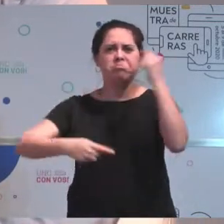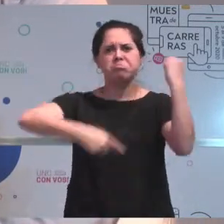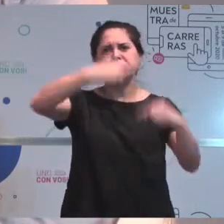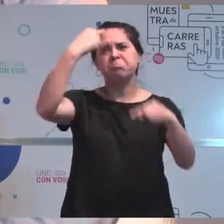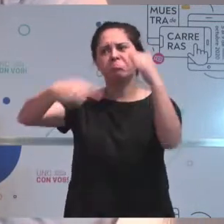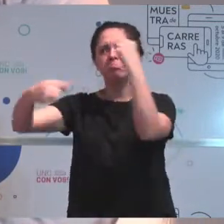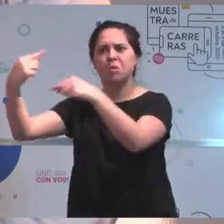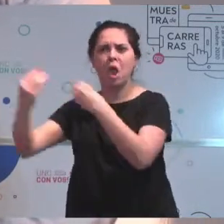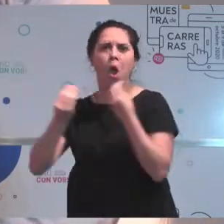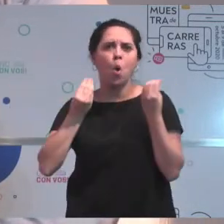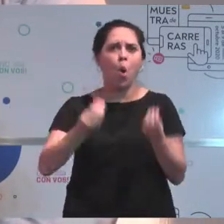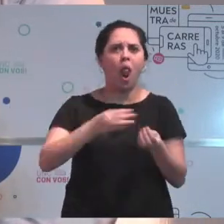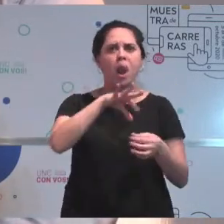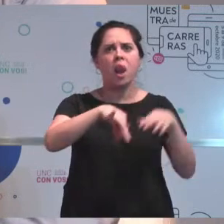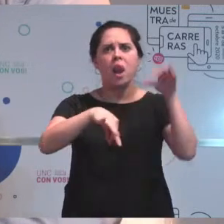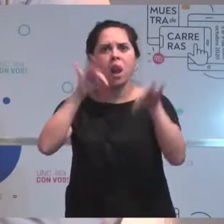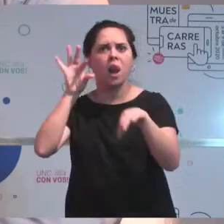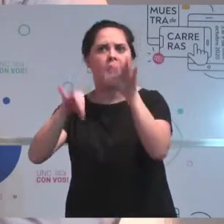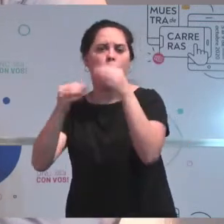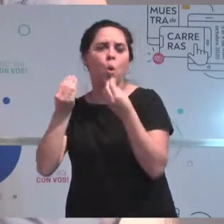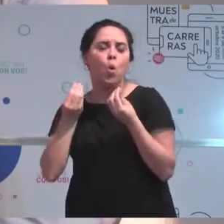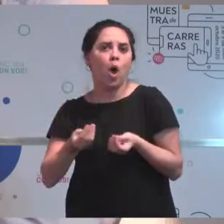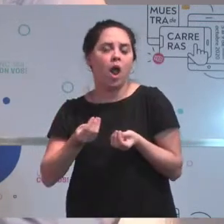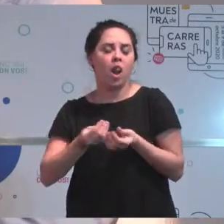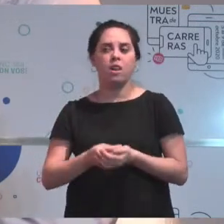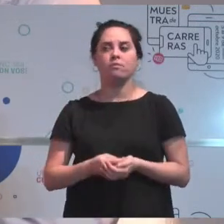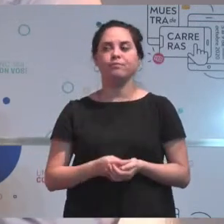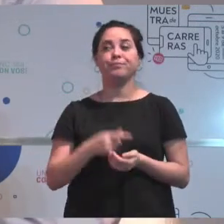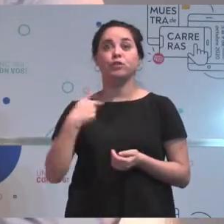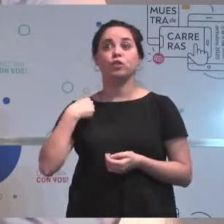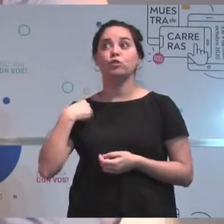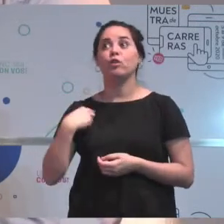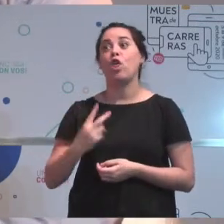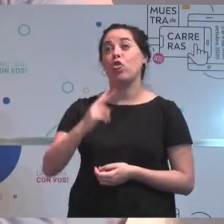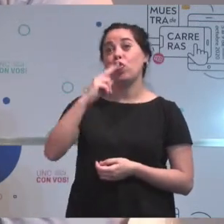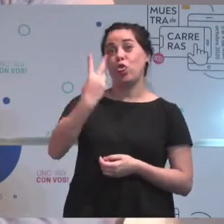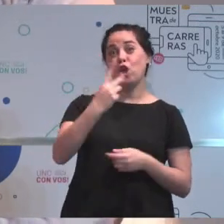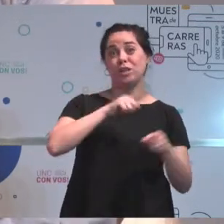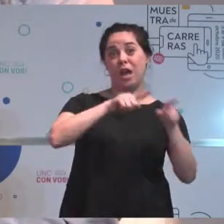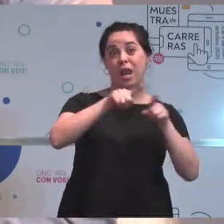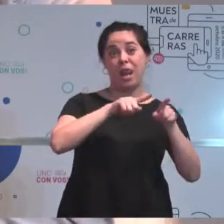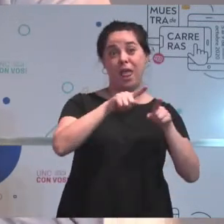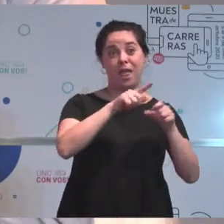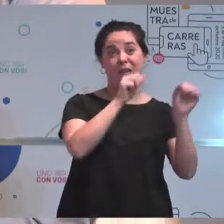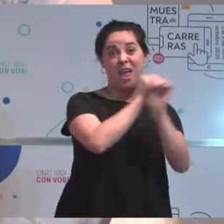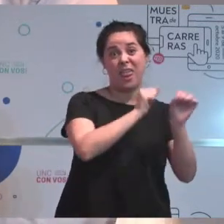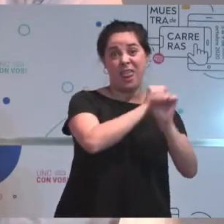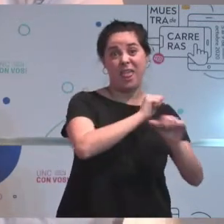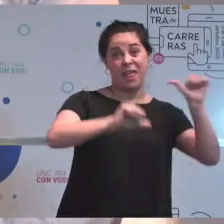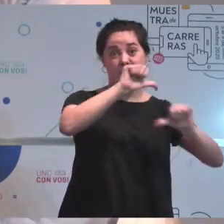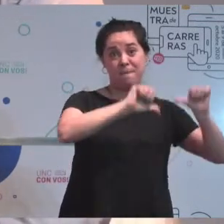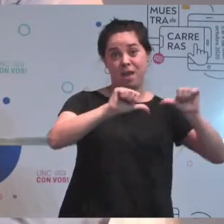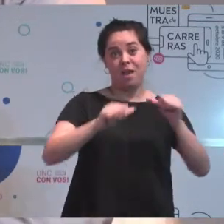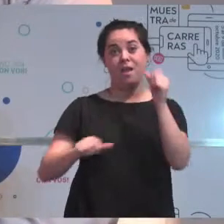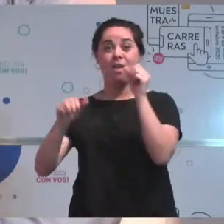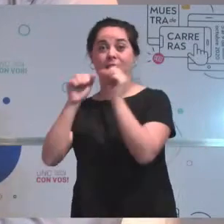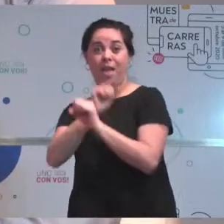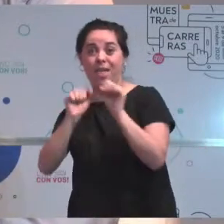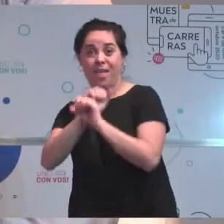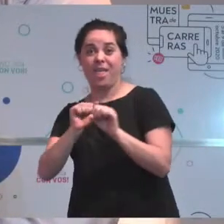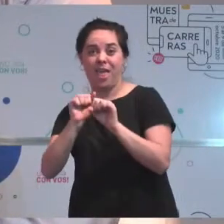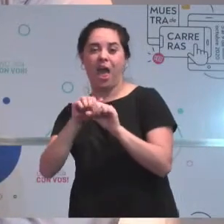Y al momento de poder evaluar me había quedado con dos carreras. Una era ingeniería química y la otra era ingeniería en agrimensura.